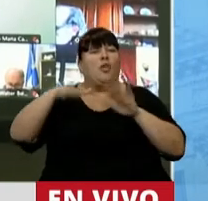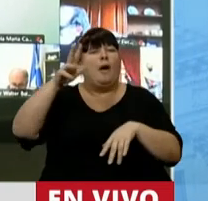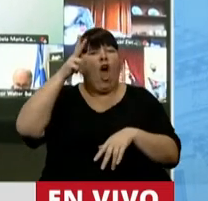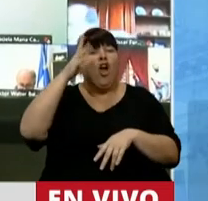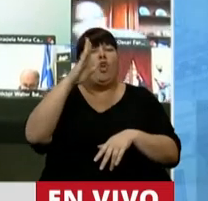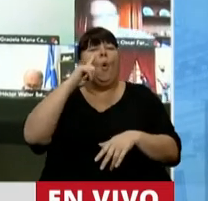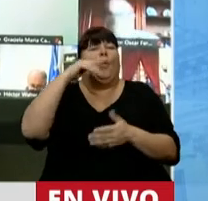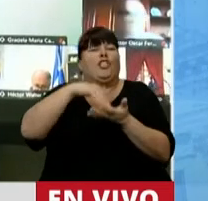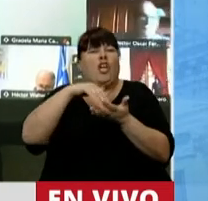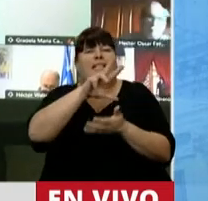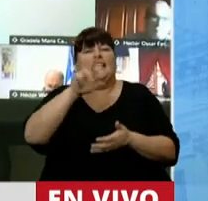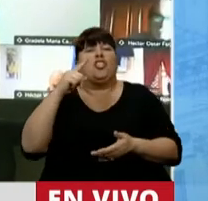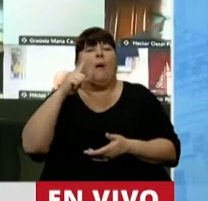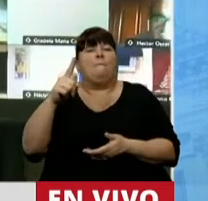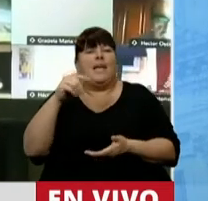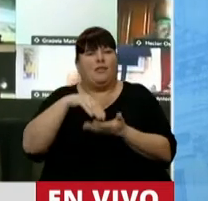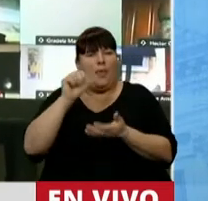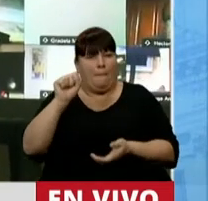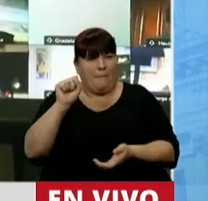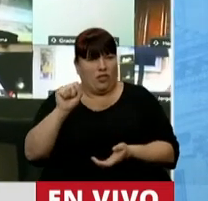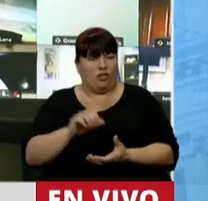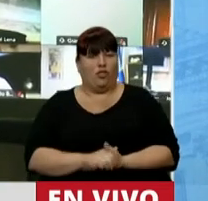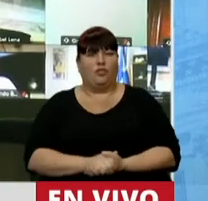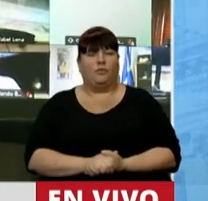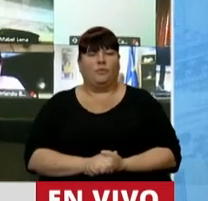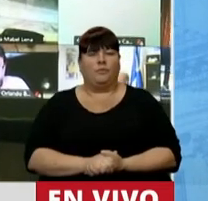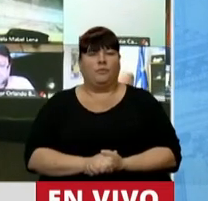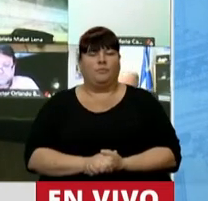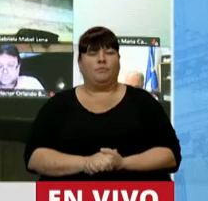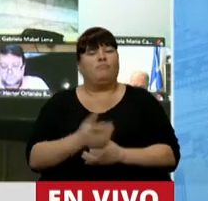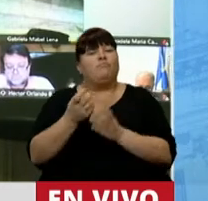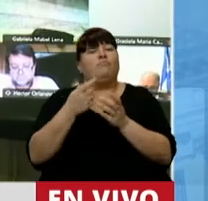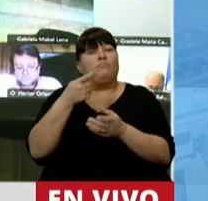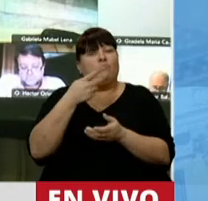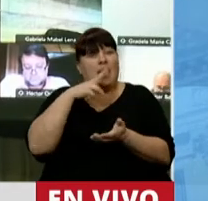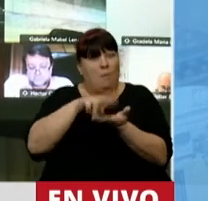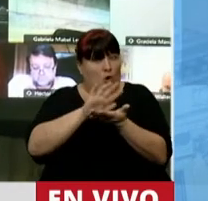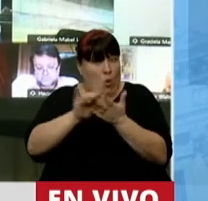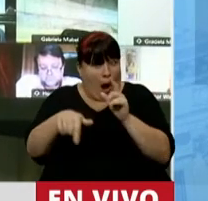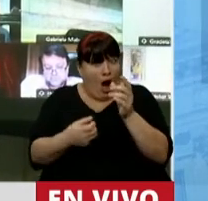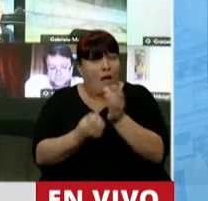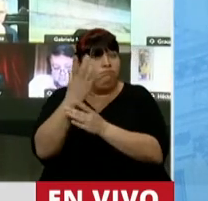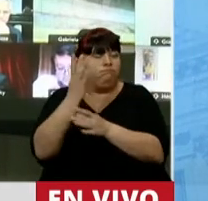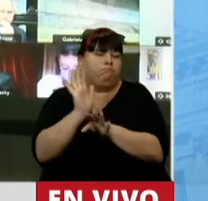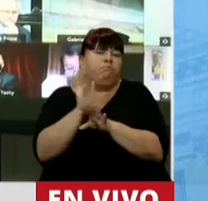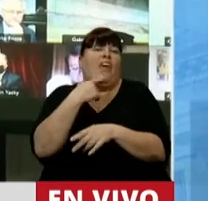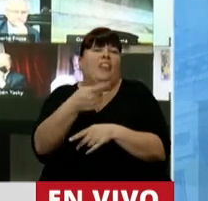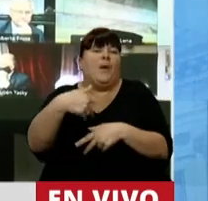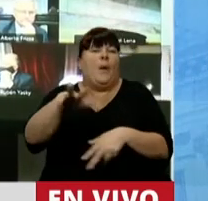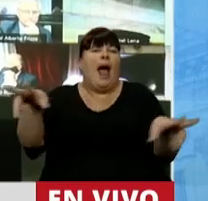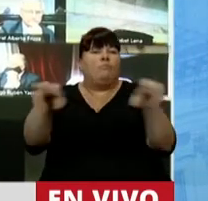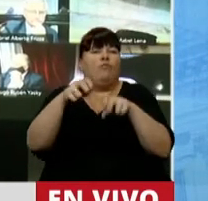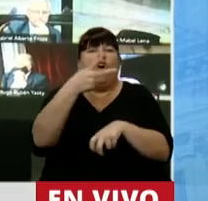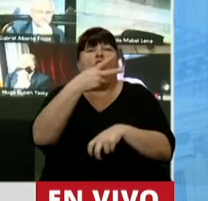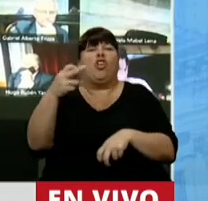billones 300 mil millones de pesos. La creación de este impuesto que supone recaudar